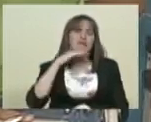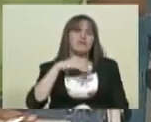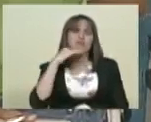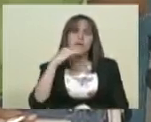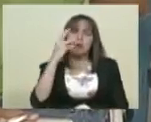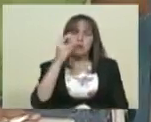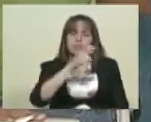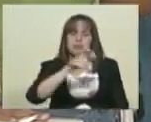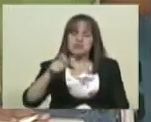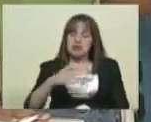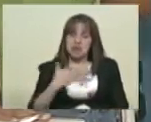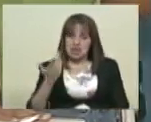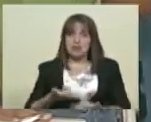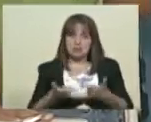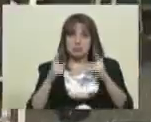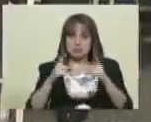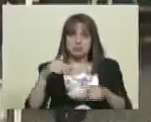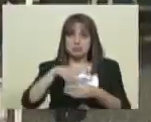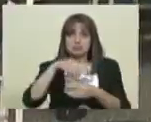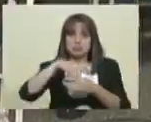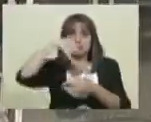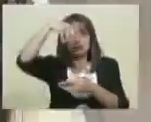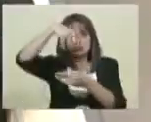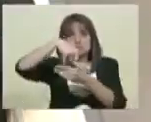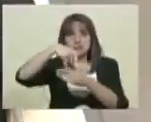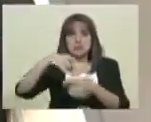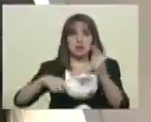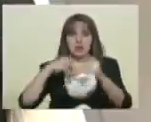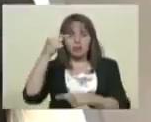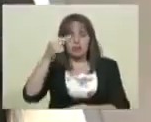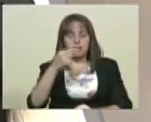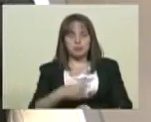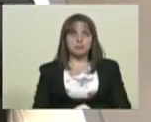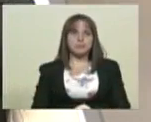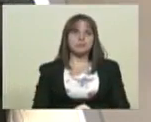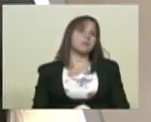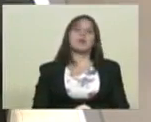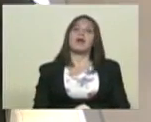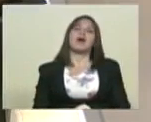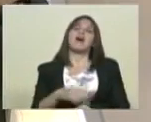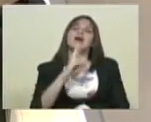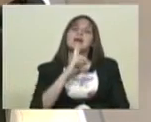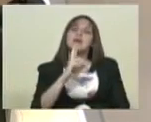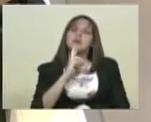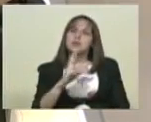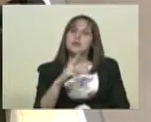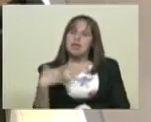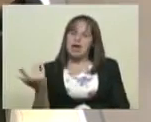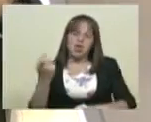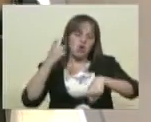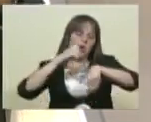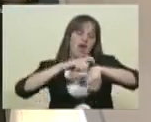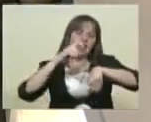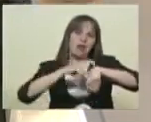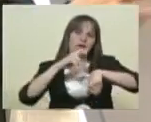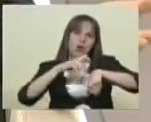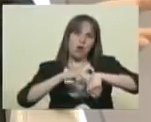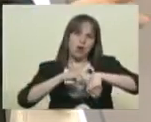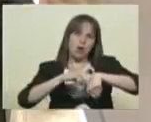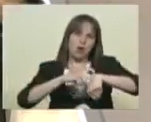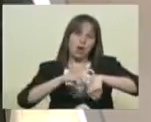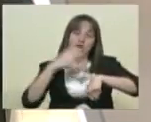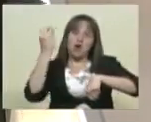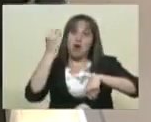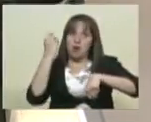cuantos. Mire, doctora, los resultados, ¿a qué hora tendremos resultados? ¿Cómo serán